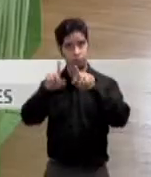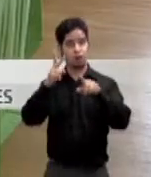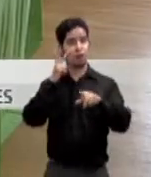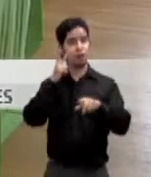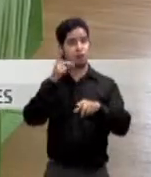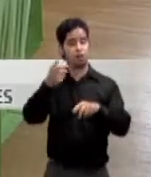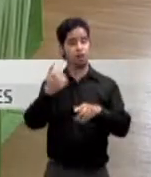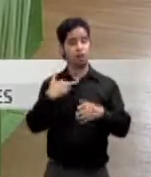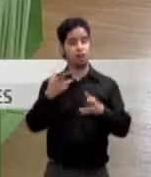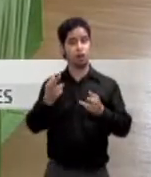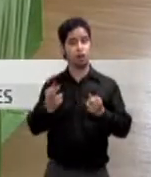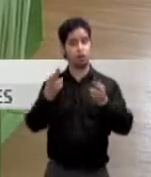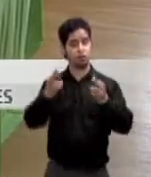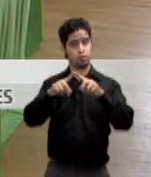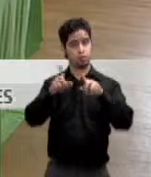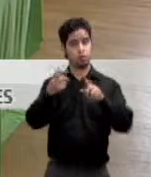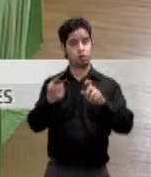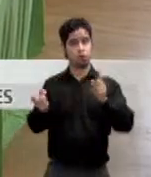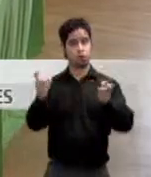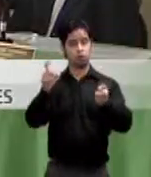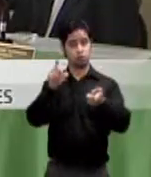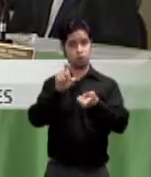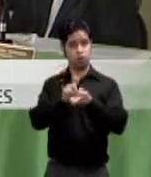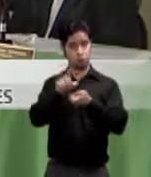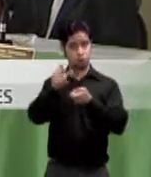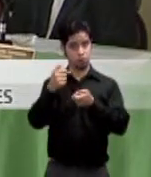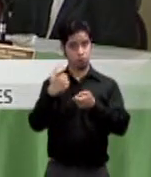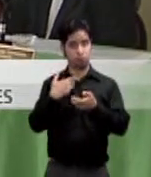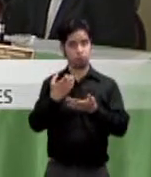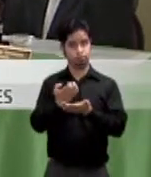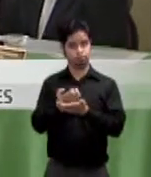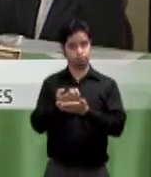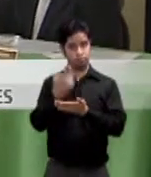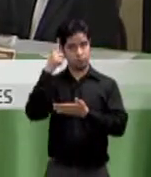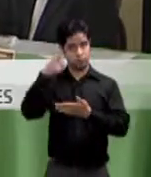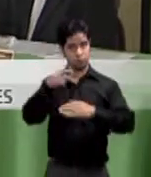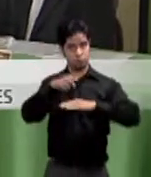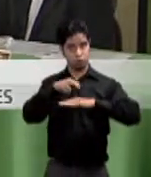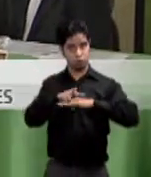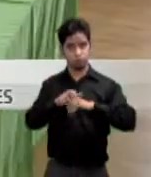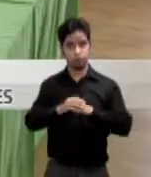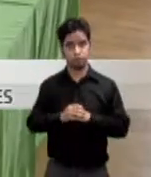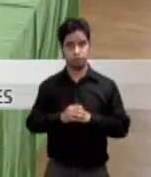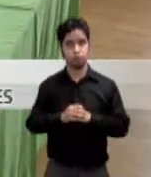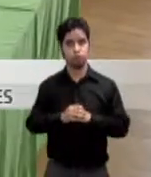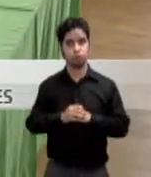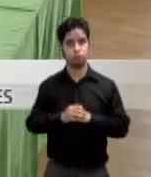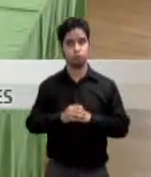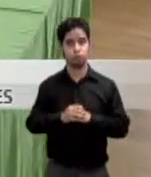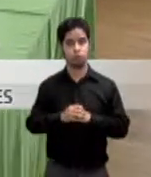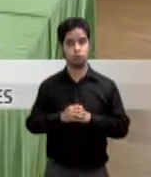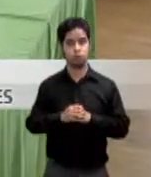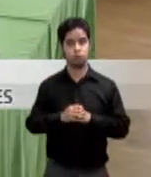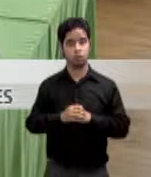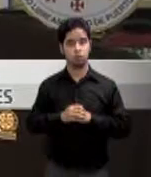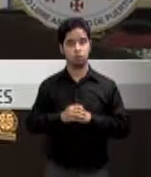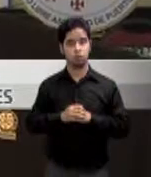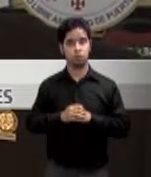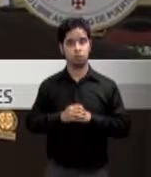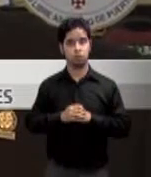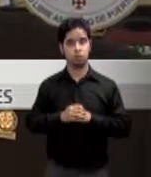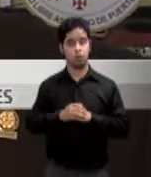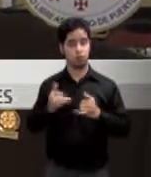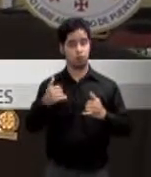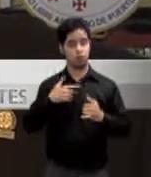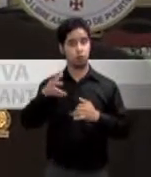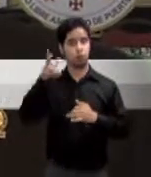para una reforma contributiva necesaria para el país, el cual se ha mantenido en una recesión desde el año 2006. Estamos